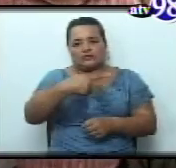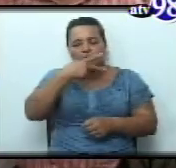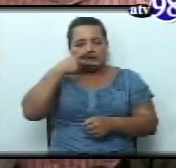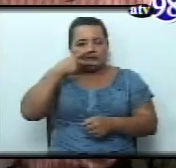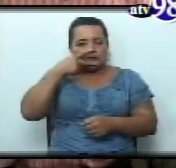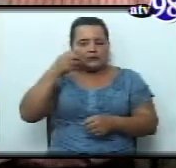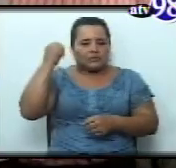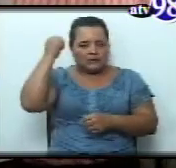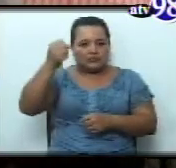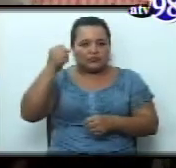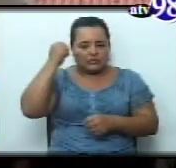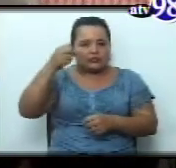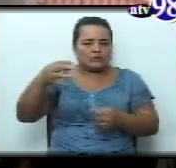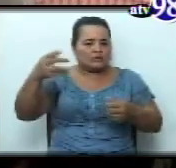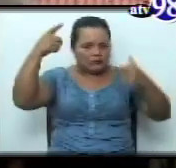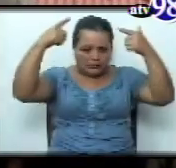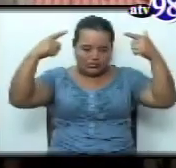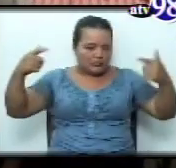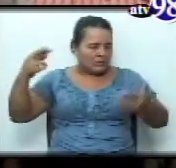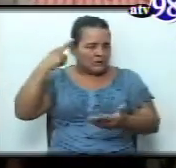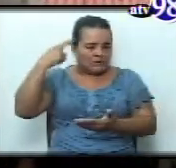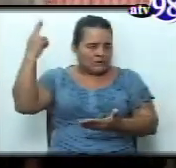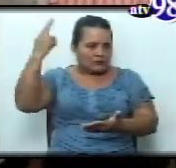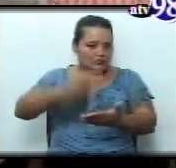en Masaya, en el malecón de Masaya. acuerdas?